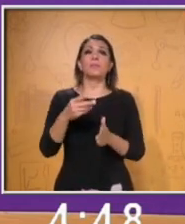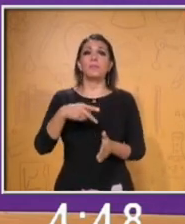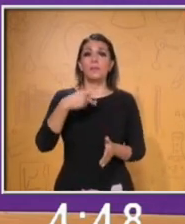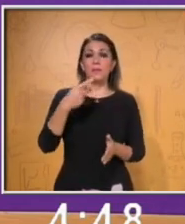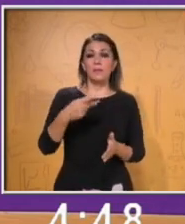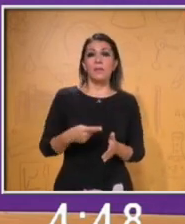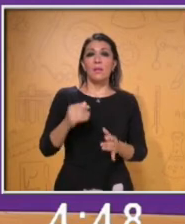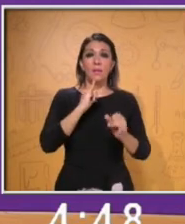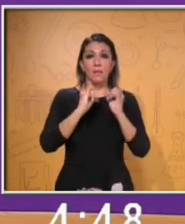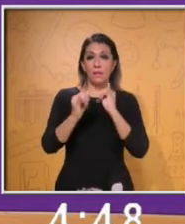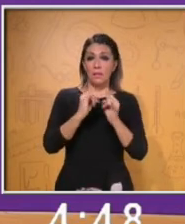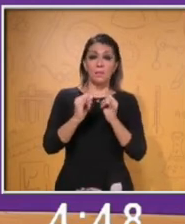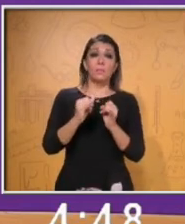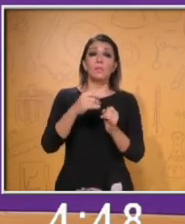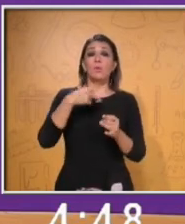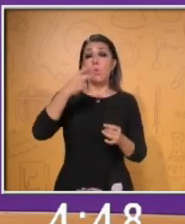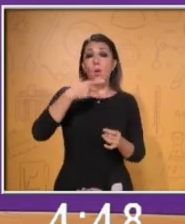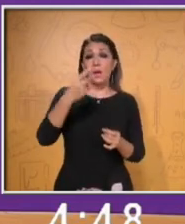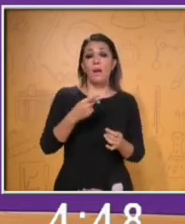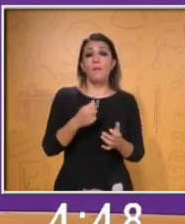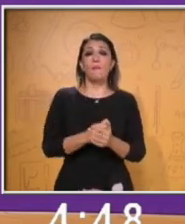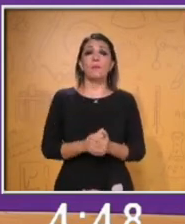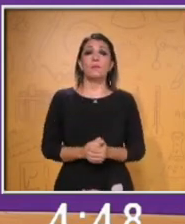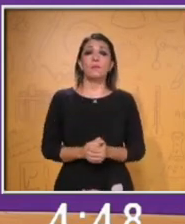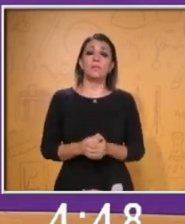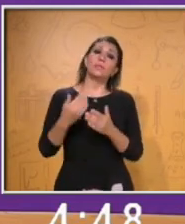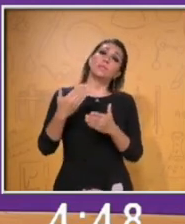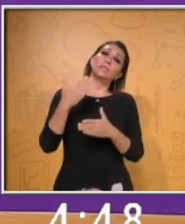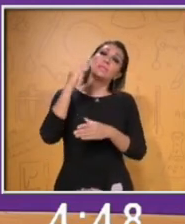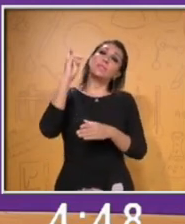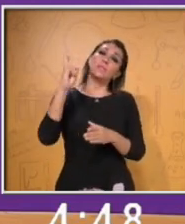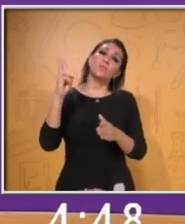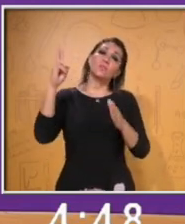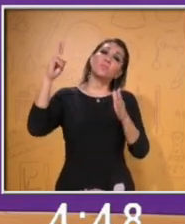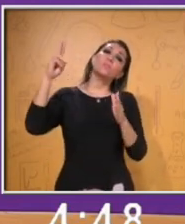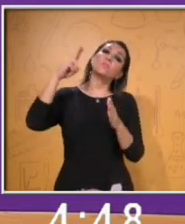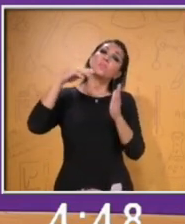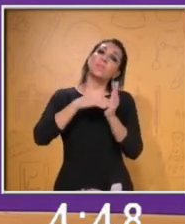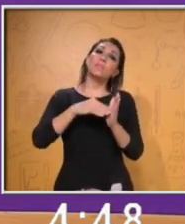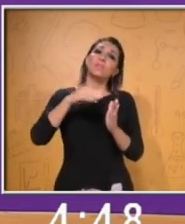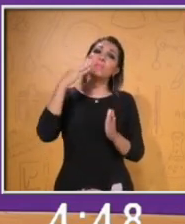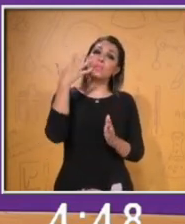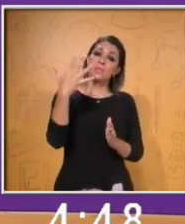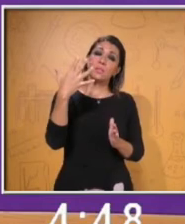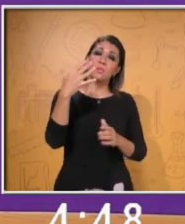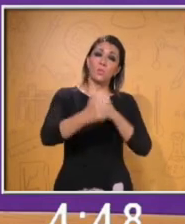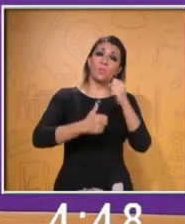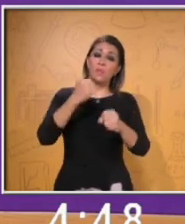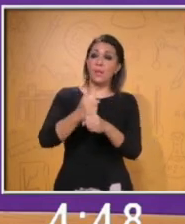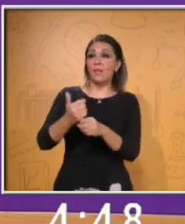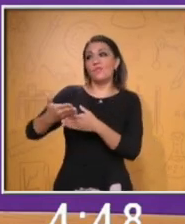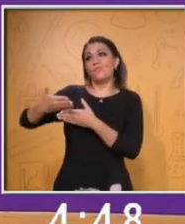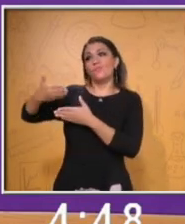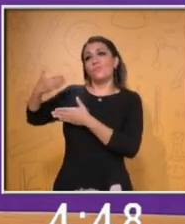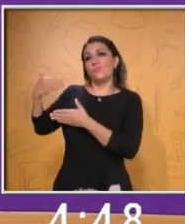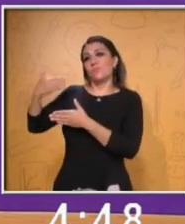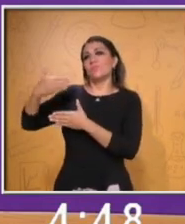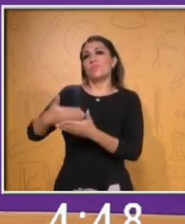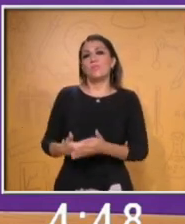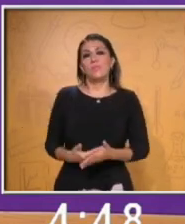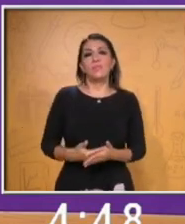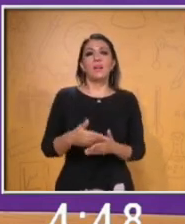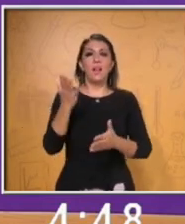Y ha sido una lengua o un idioma oficial desde el año 2005. Así que, como les decía antes del corte,